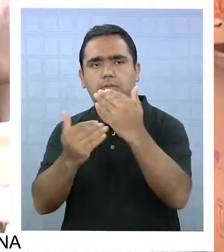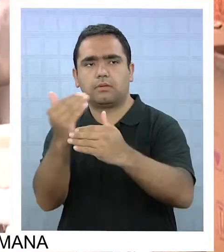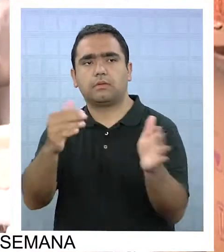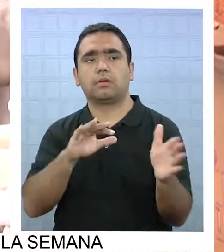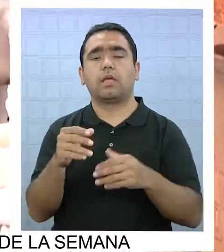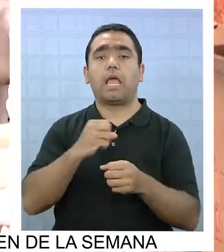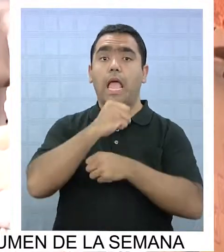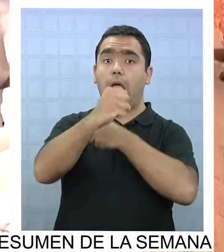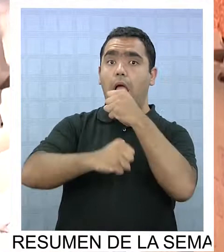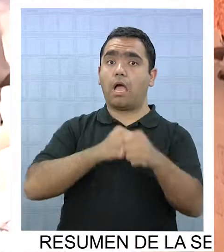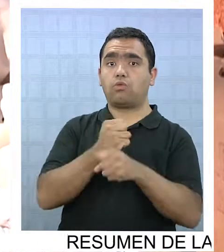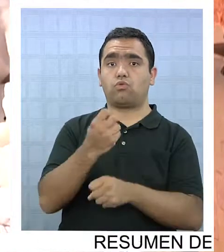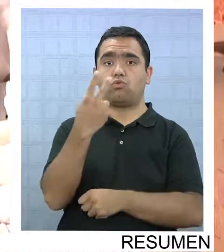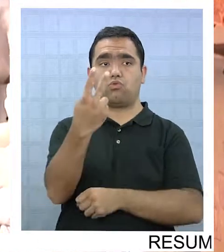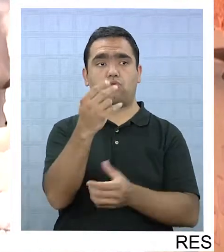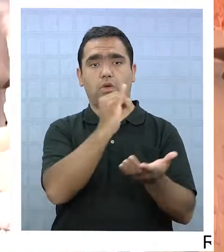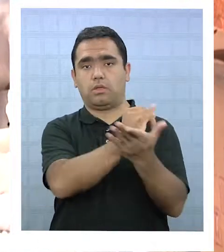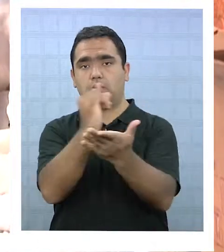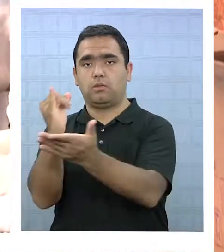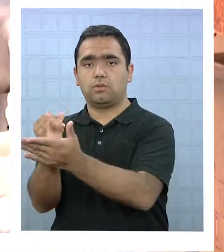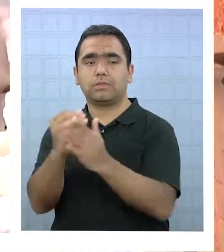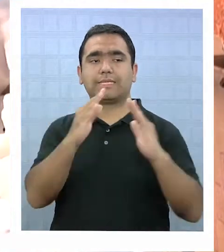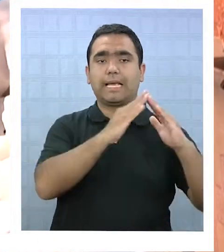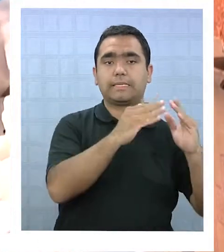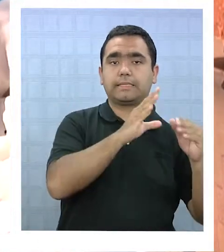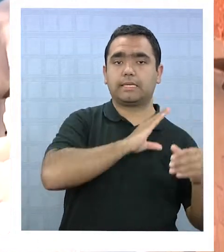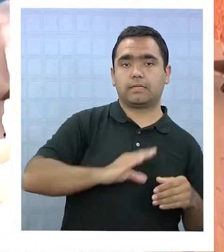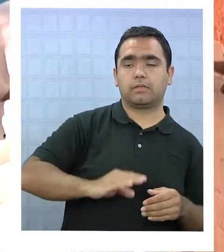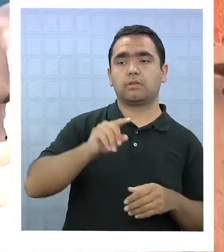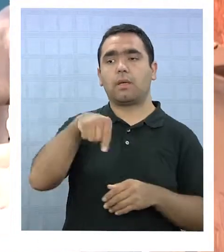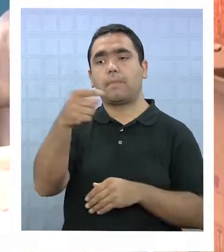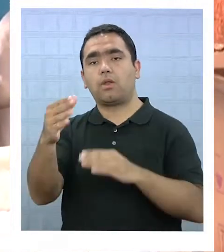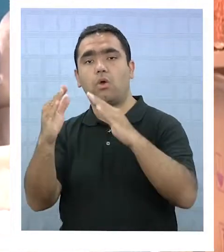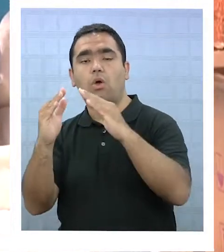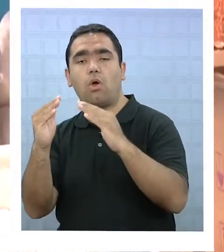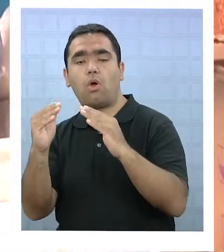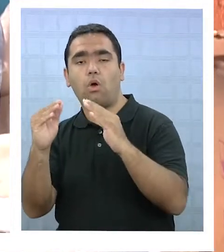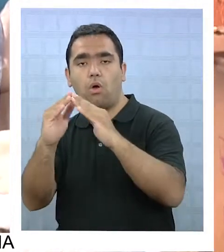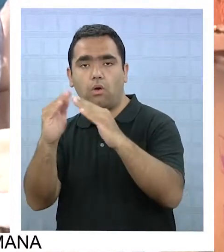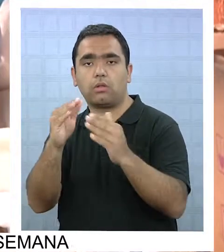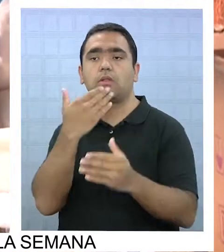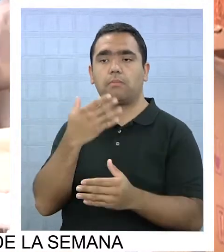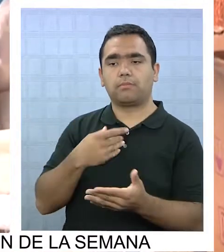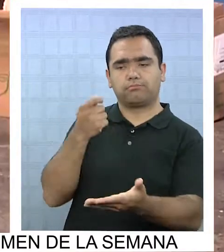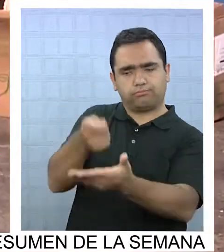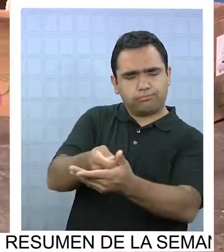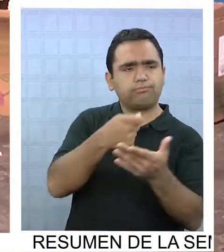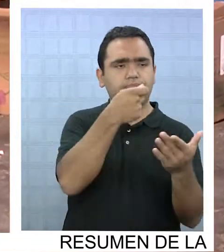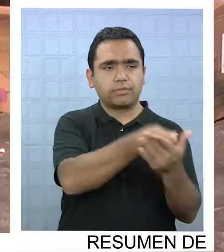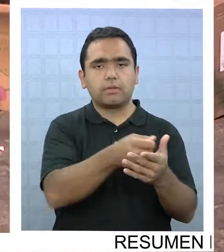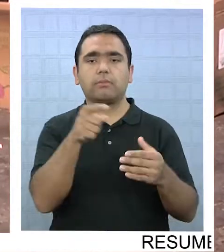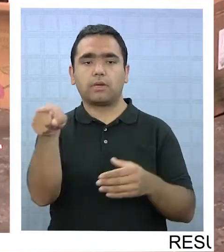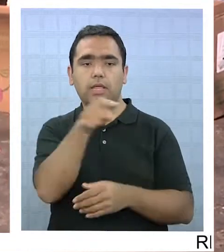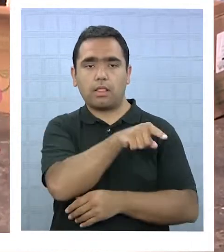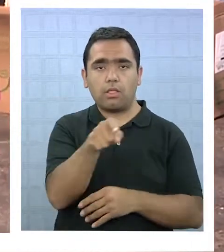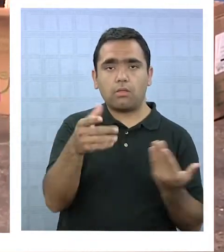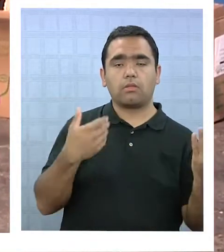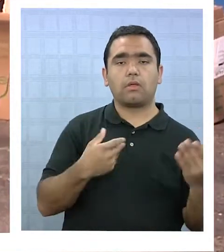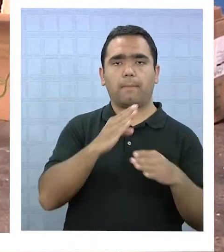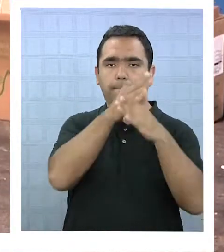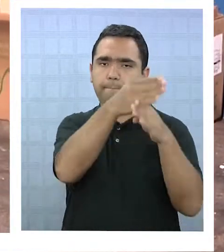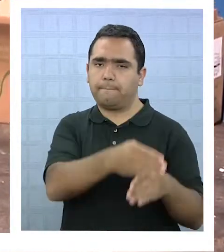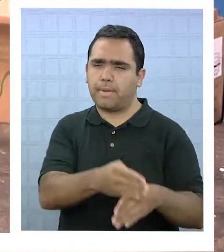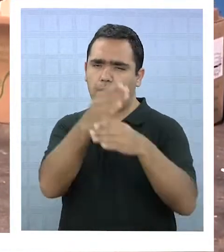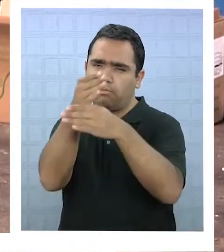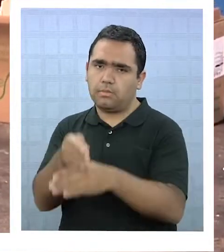también nosotros aportamos a dos grandes instituciones, como es FATI, el Hogar de Cristo, con los centros de días, de atención, porque estos centros de vida